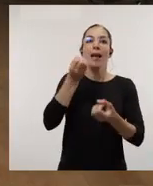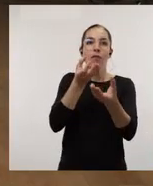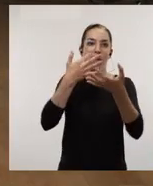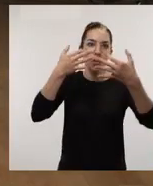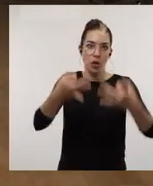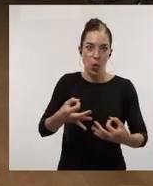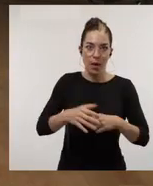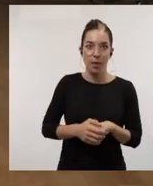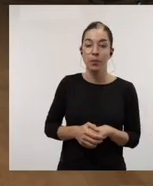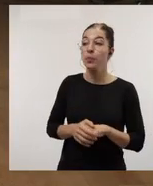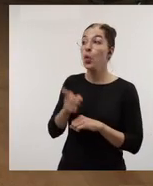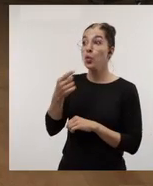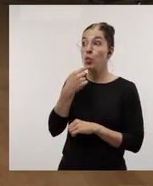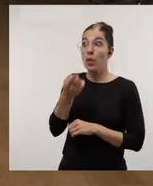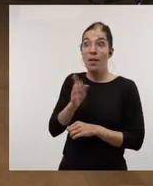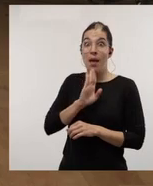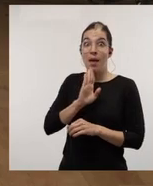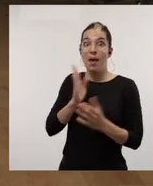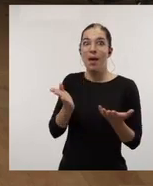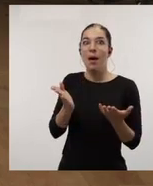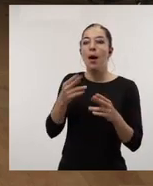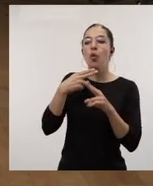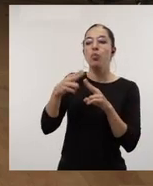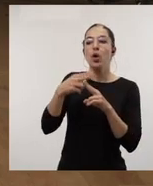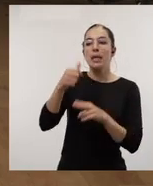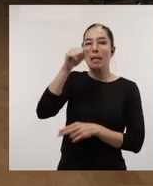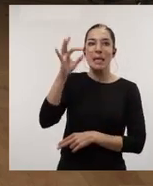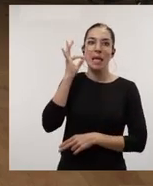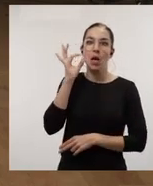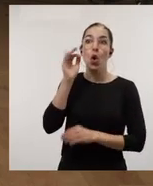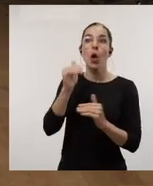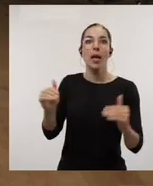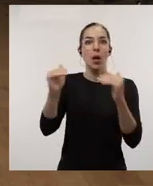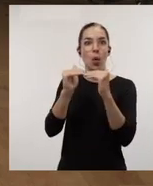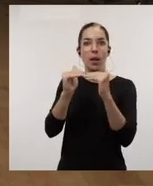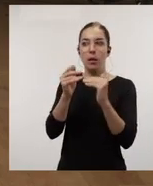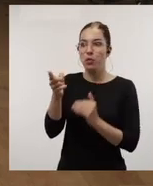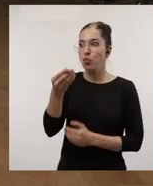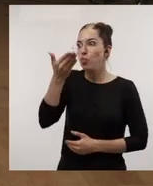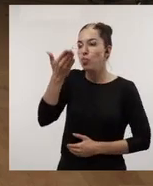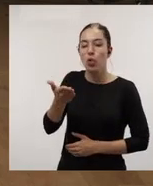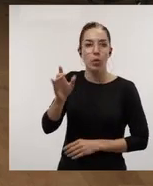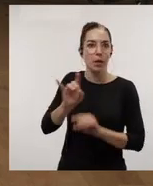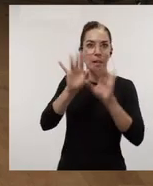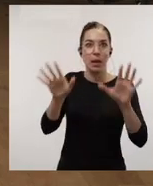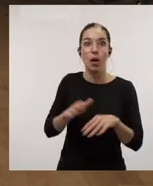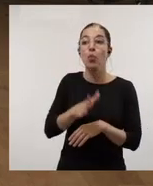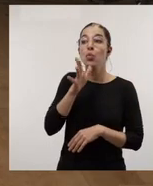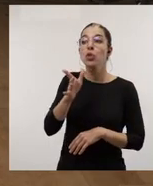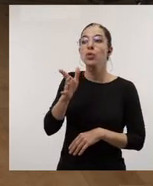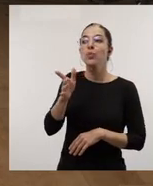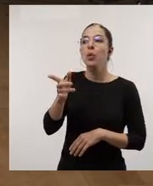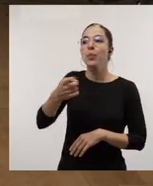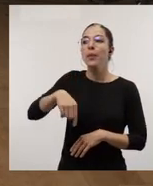seguridad de la información. Acabas de mencionar, Gemma, por ejemplo, las políticas de género y de igualdad, que por supuesto son muy importantes,